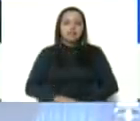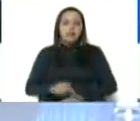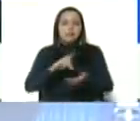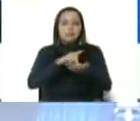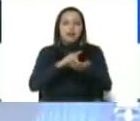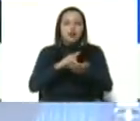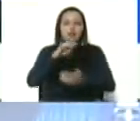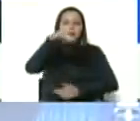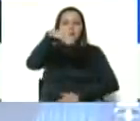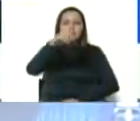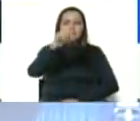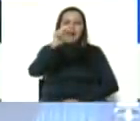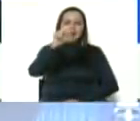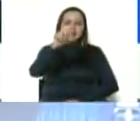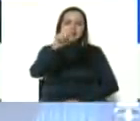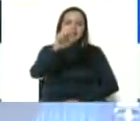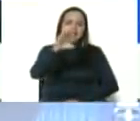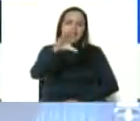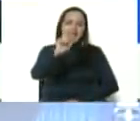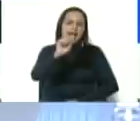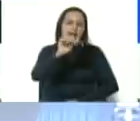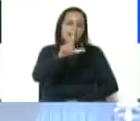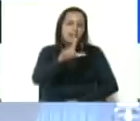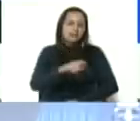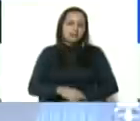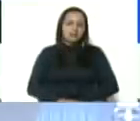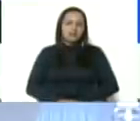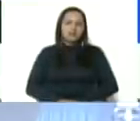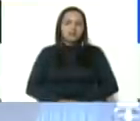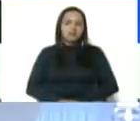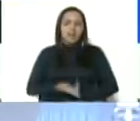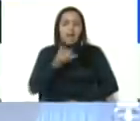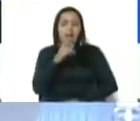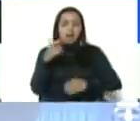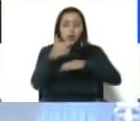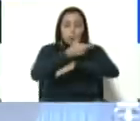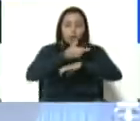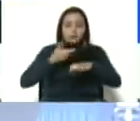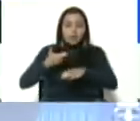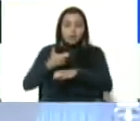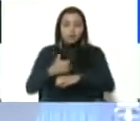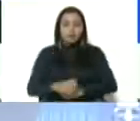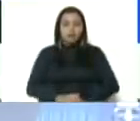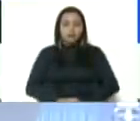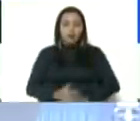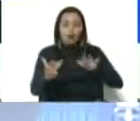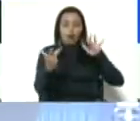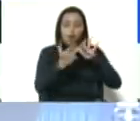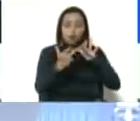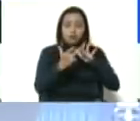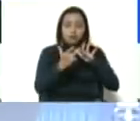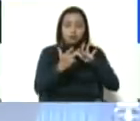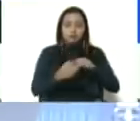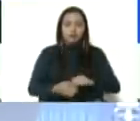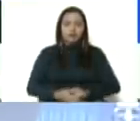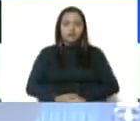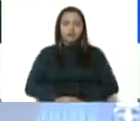municipio Muñoz. Allá está el compañero gobernador Ramón Carrizales,